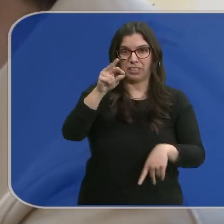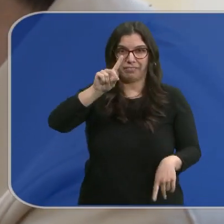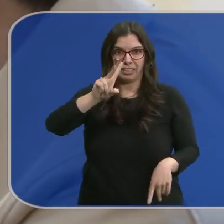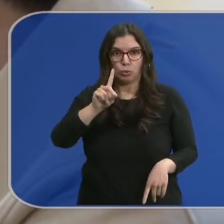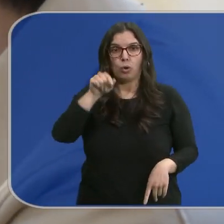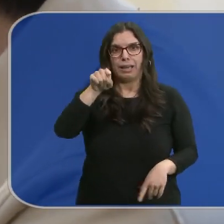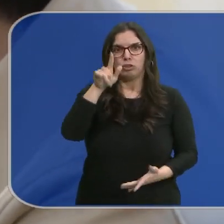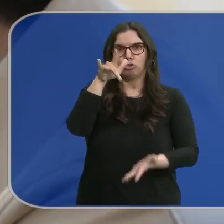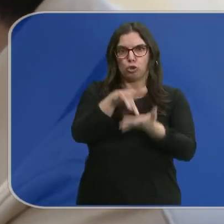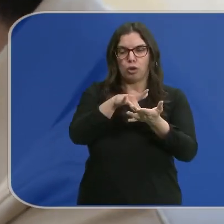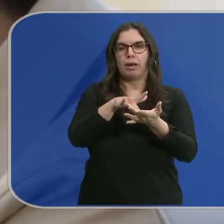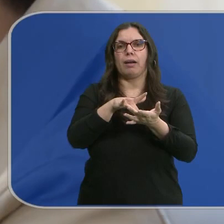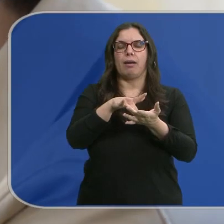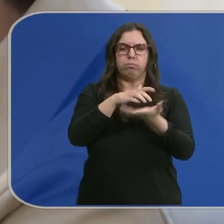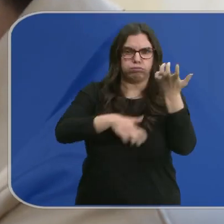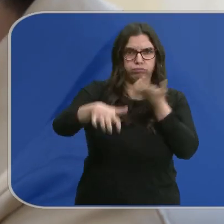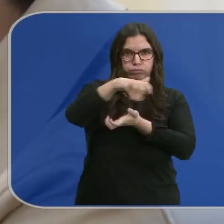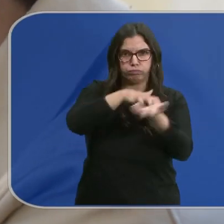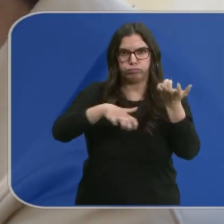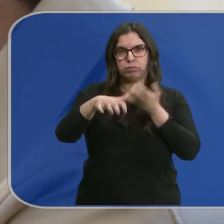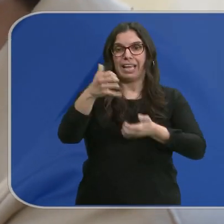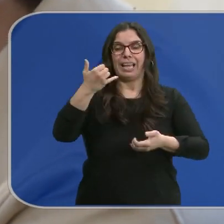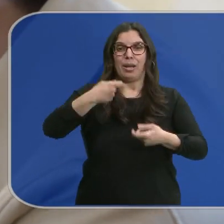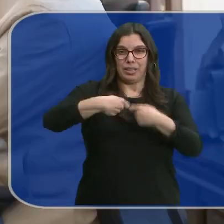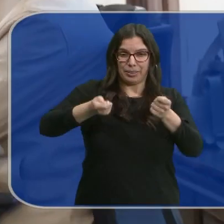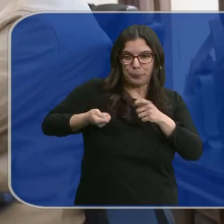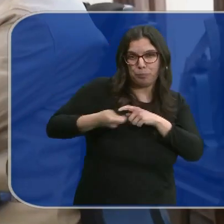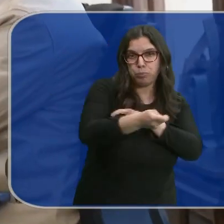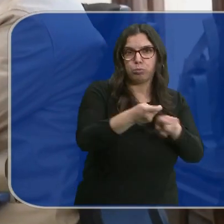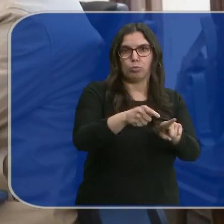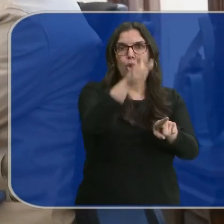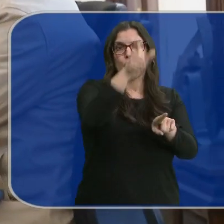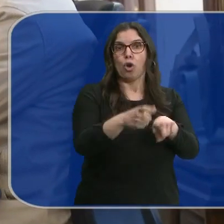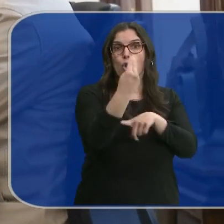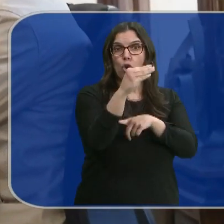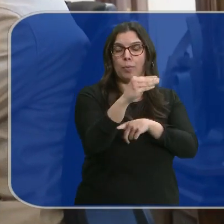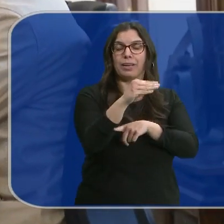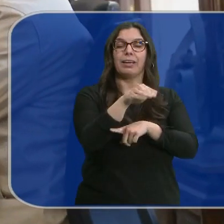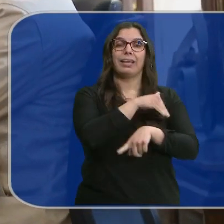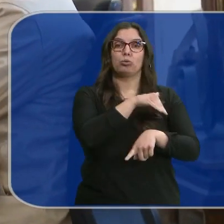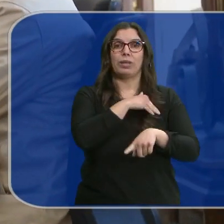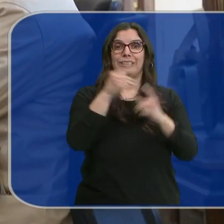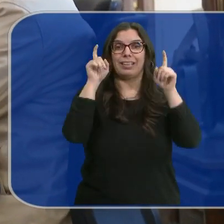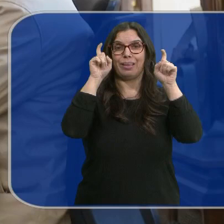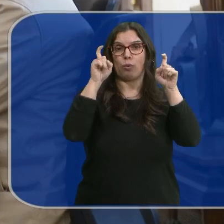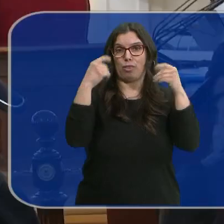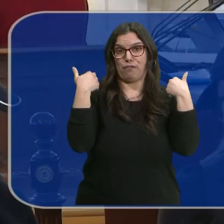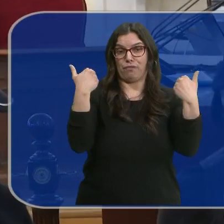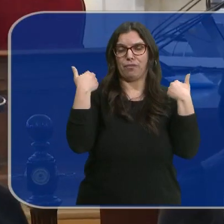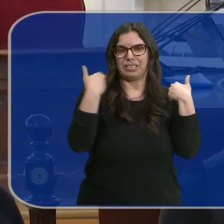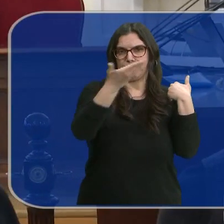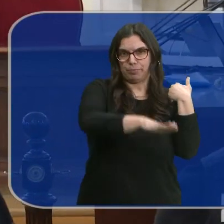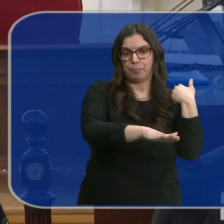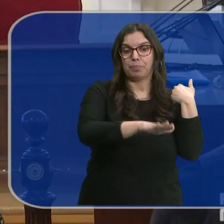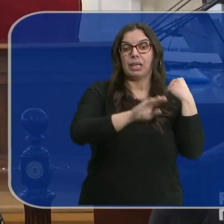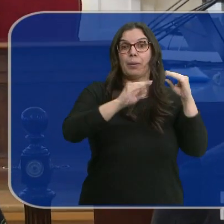2021 en la que fallecía por una herida de arma blanca un joven estudiante de educación física. Los amigos de la